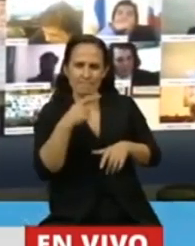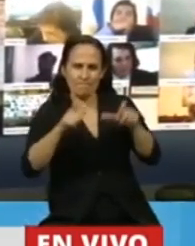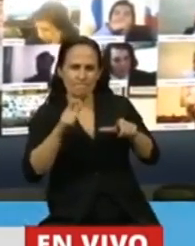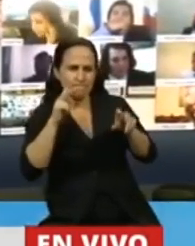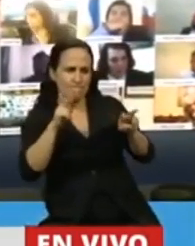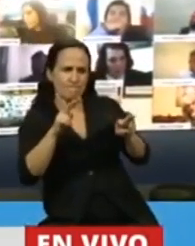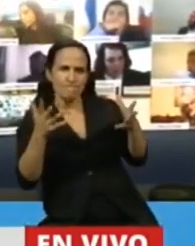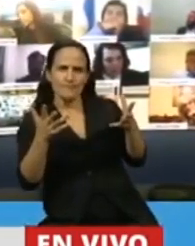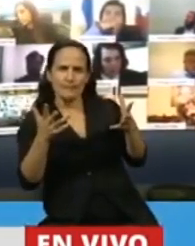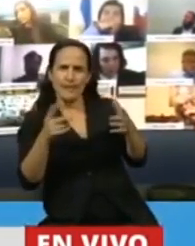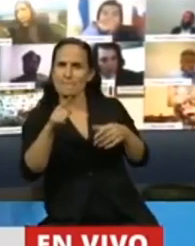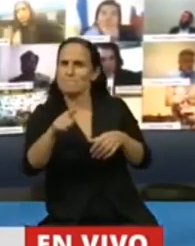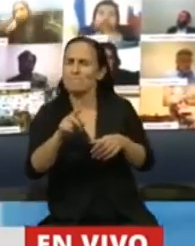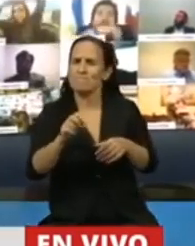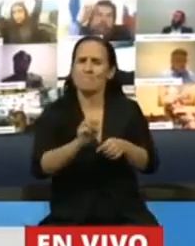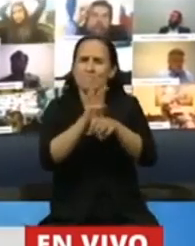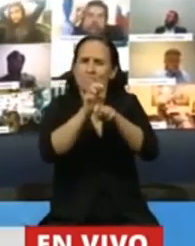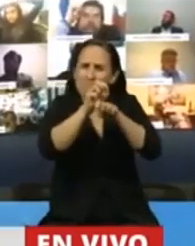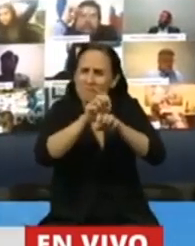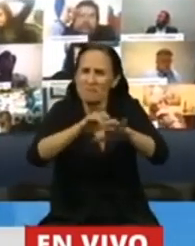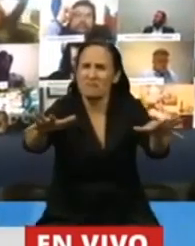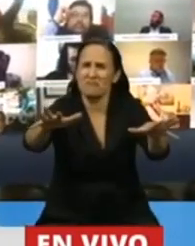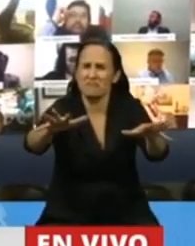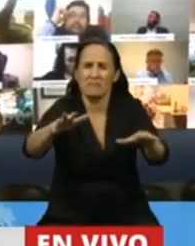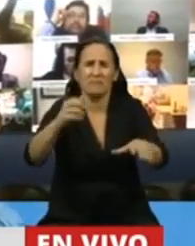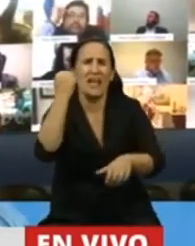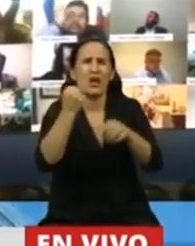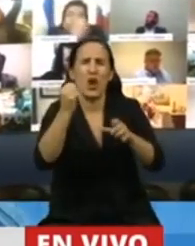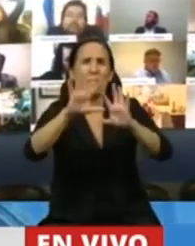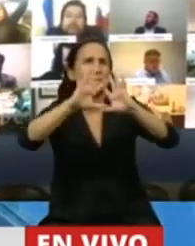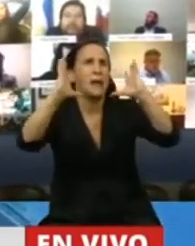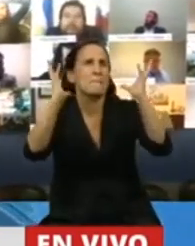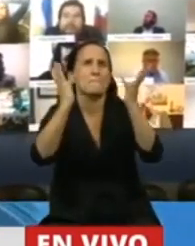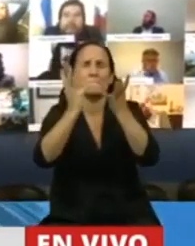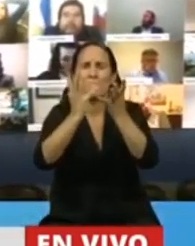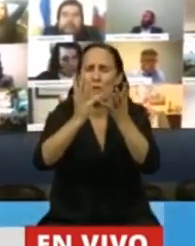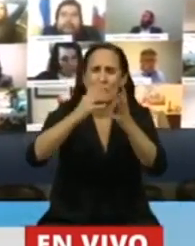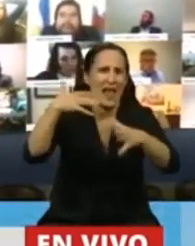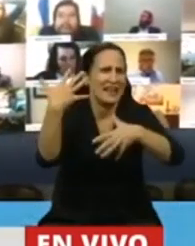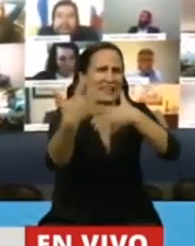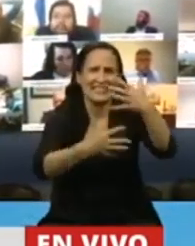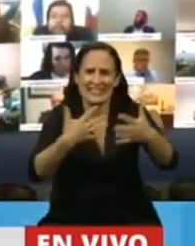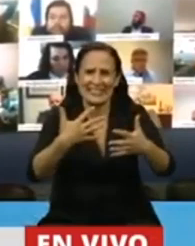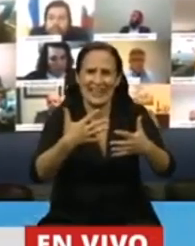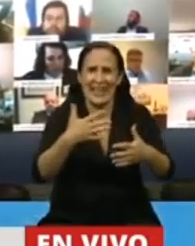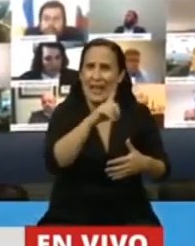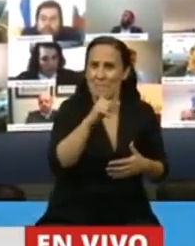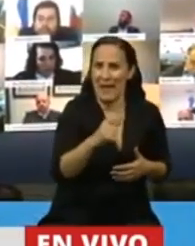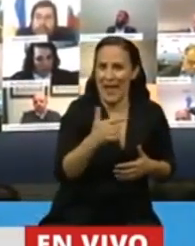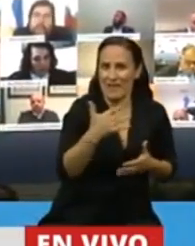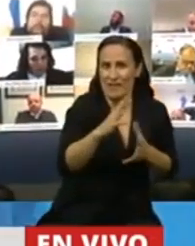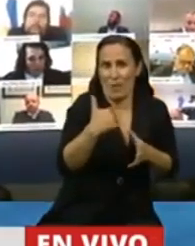hablando de epidemia, estamos hablando de crisis económica global y países como el nuestro, por supuesto,